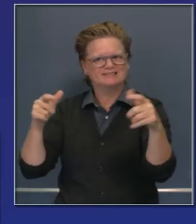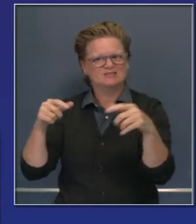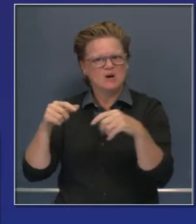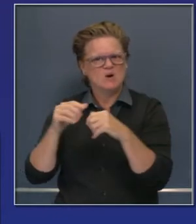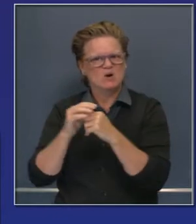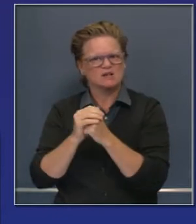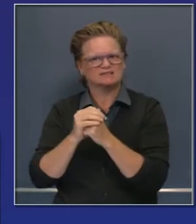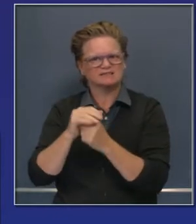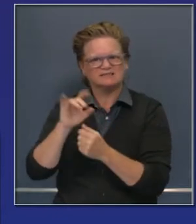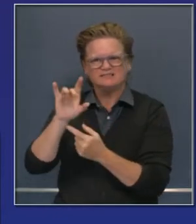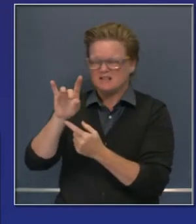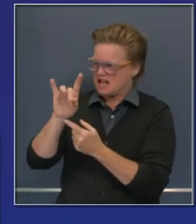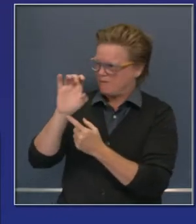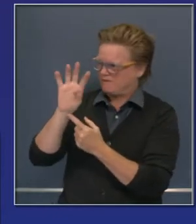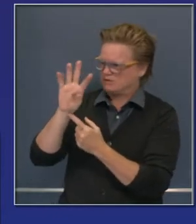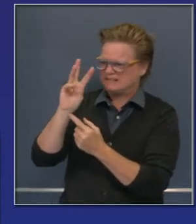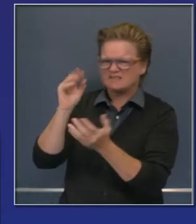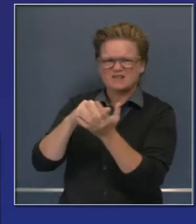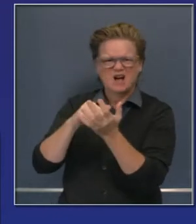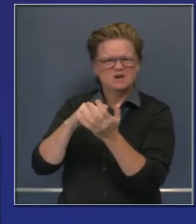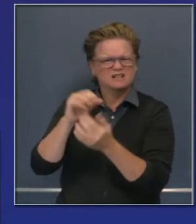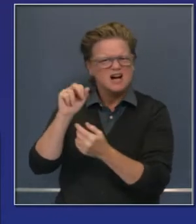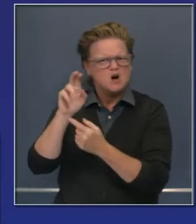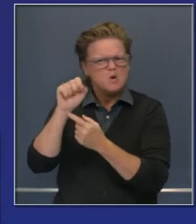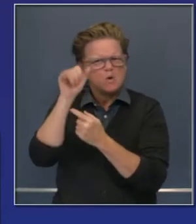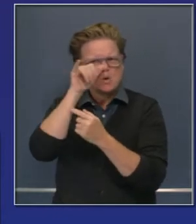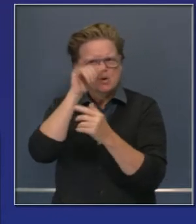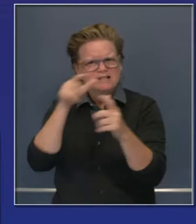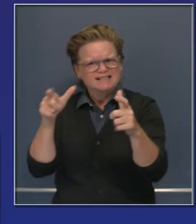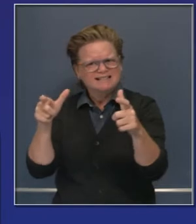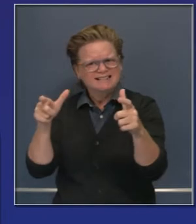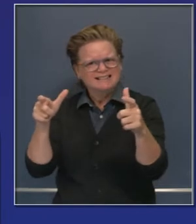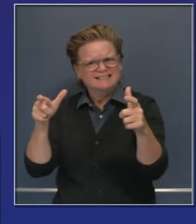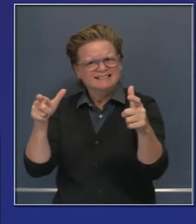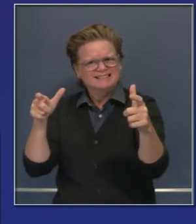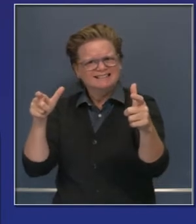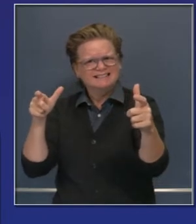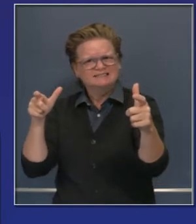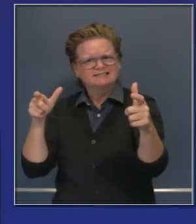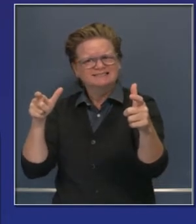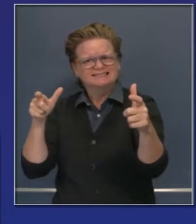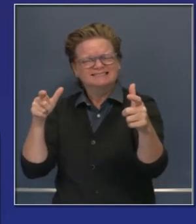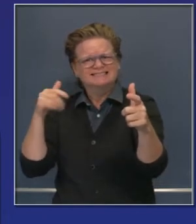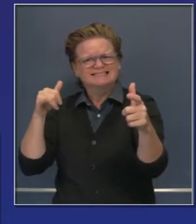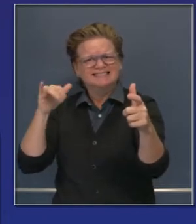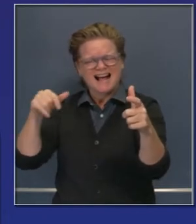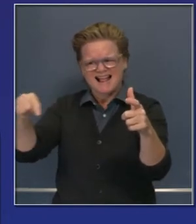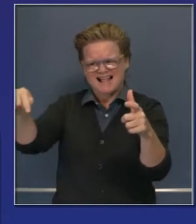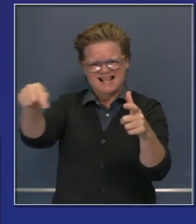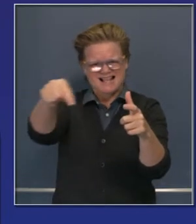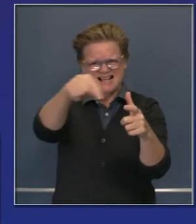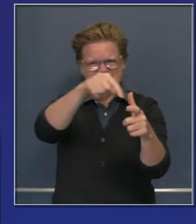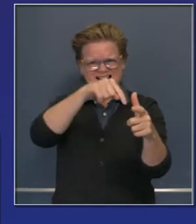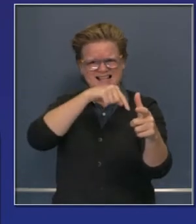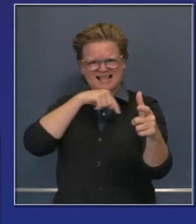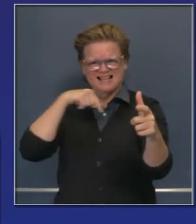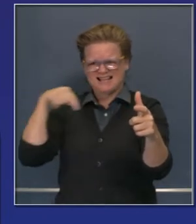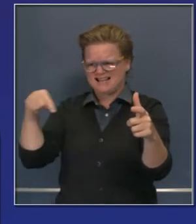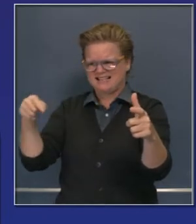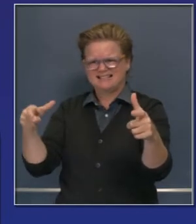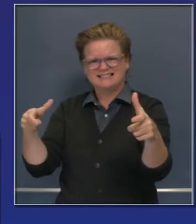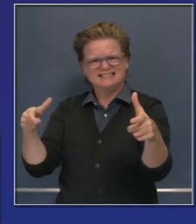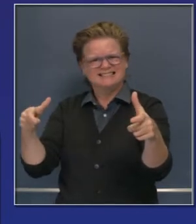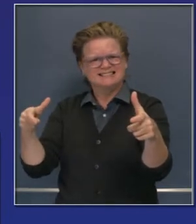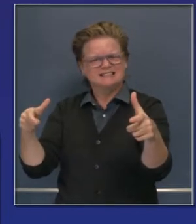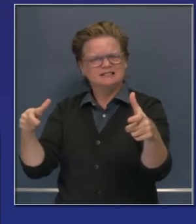comparado a lo que vimos la semana pasada en este incendio de maleza seca en